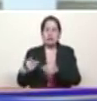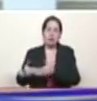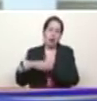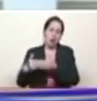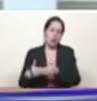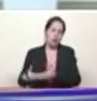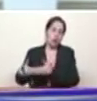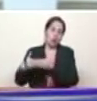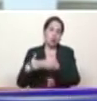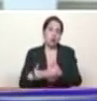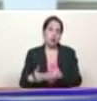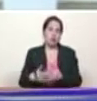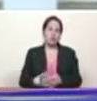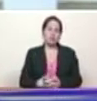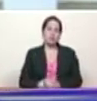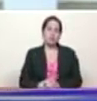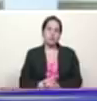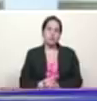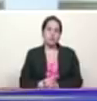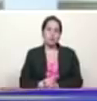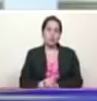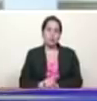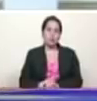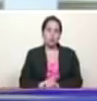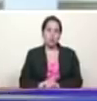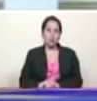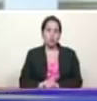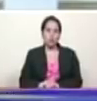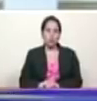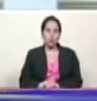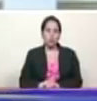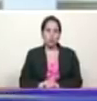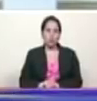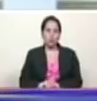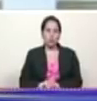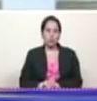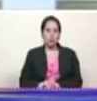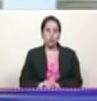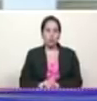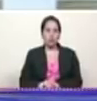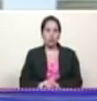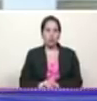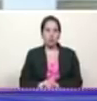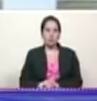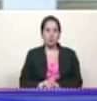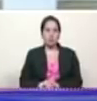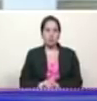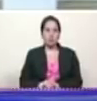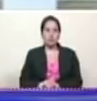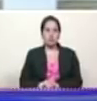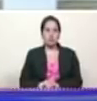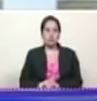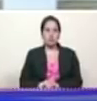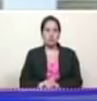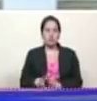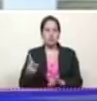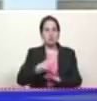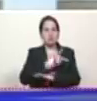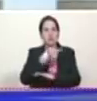esa palabra y para tratar de parafrasear el poema de Tomás Borges